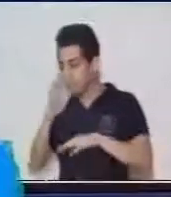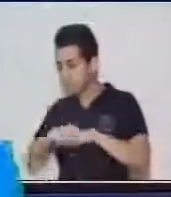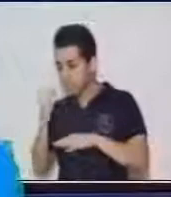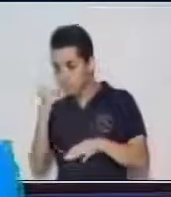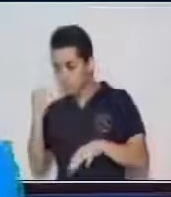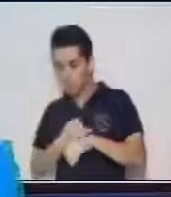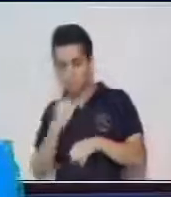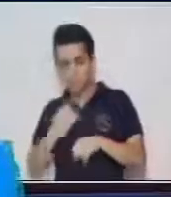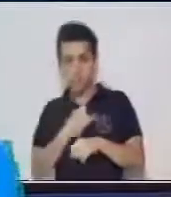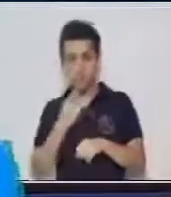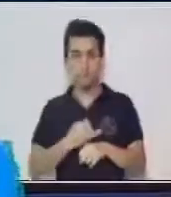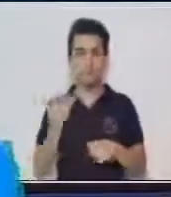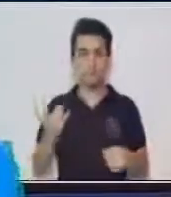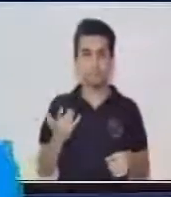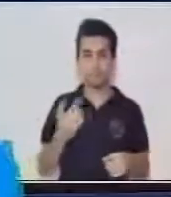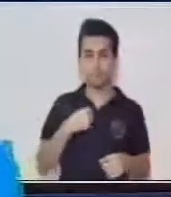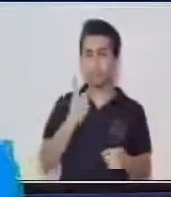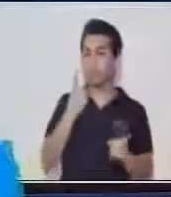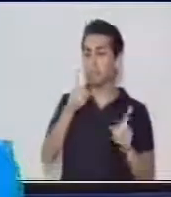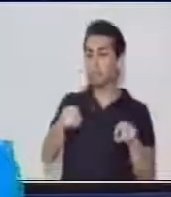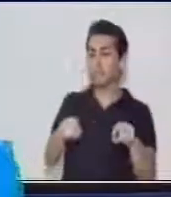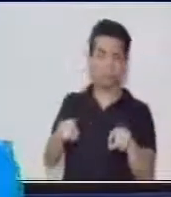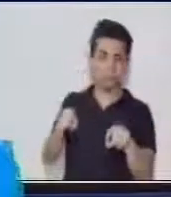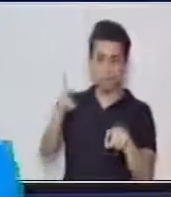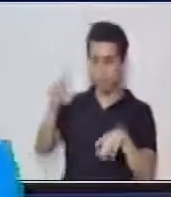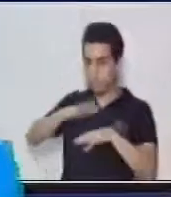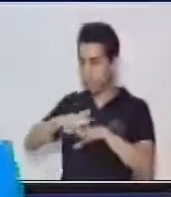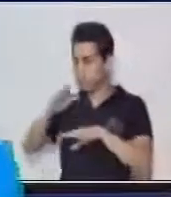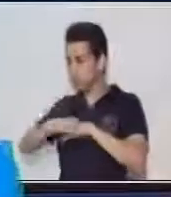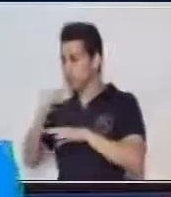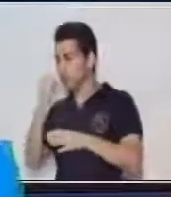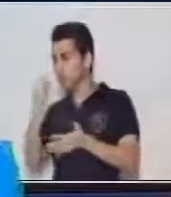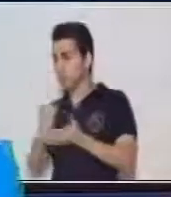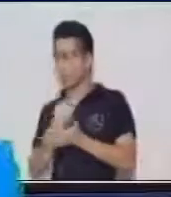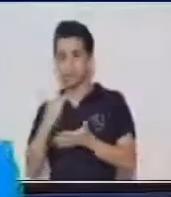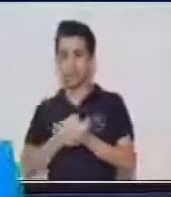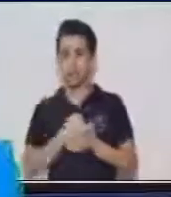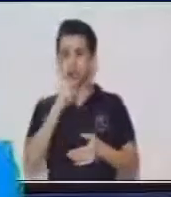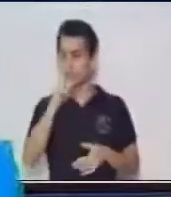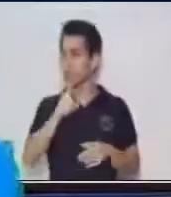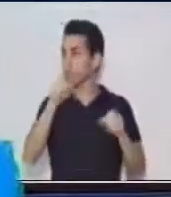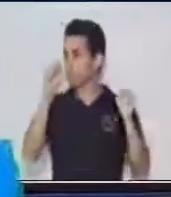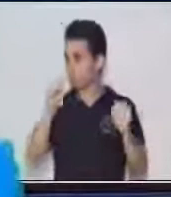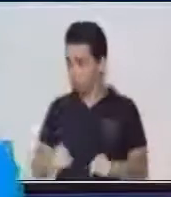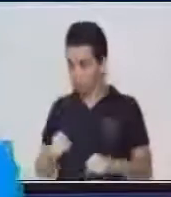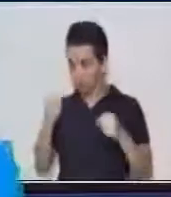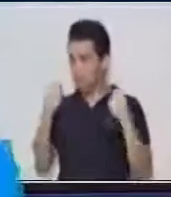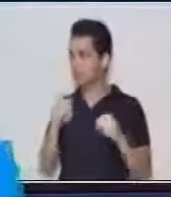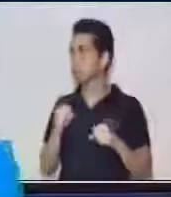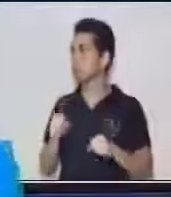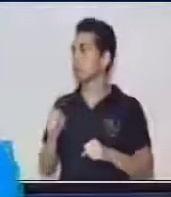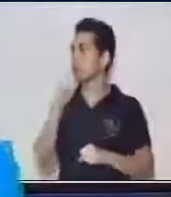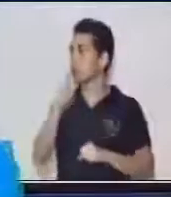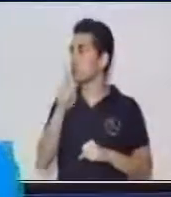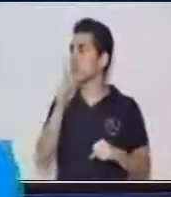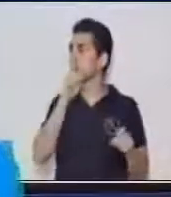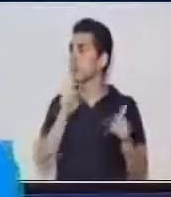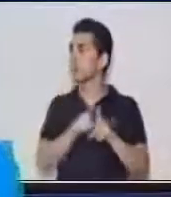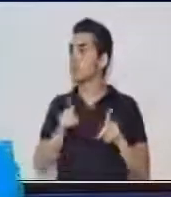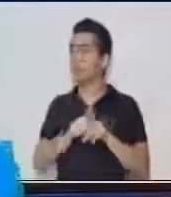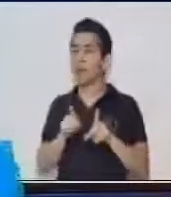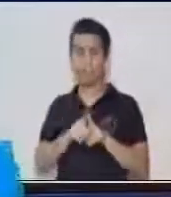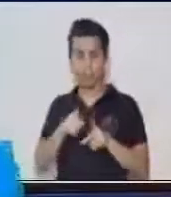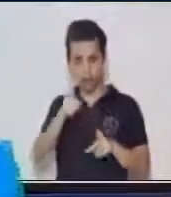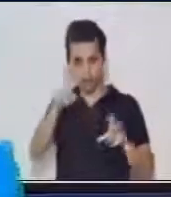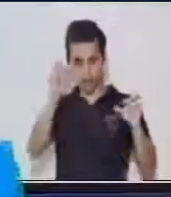quedarnos solamente con la primera cosa que encontremos. Es algo muy importante. Usted lo puede hacer. Usted es una persona muy inteligente, muy